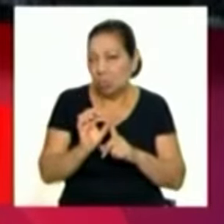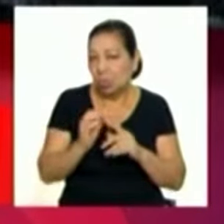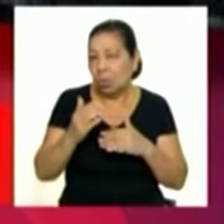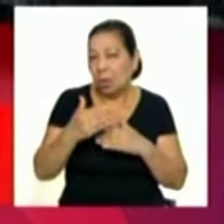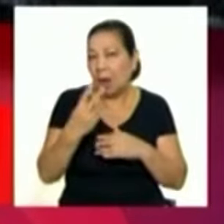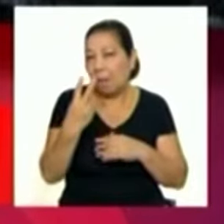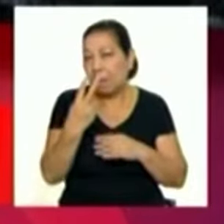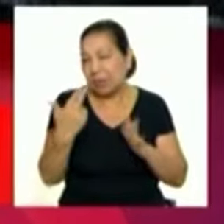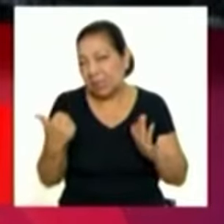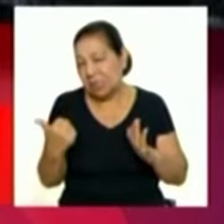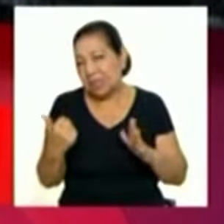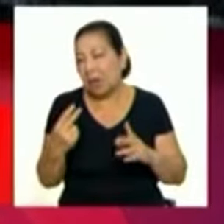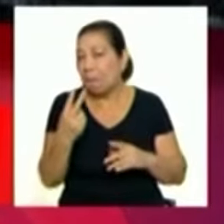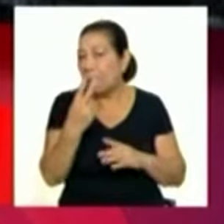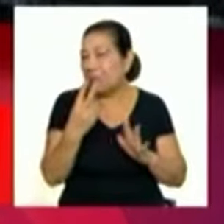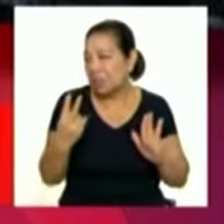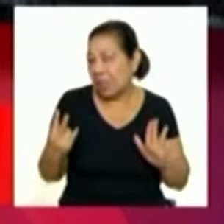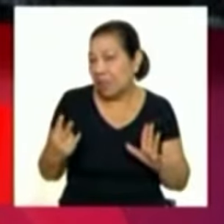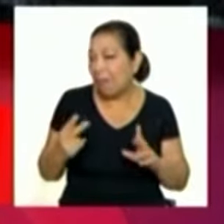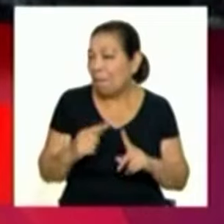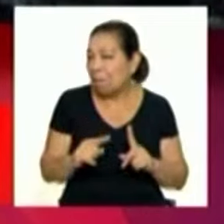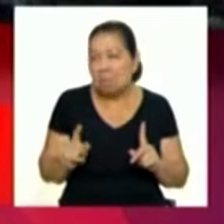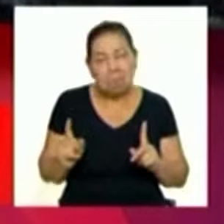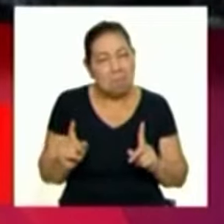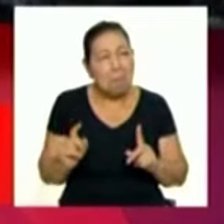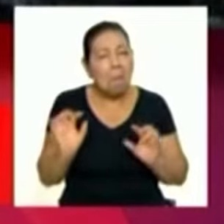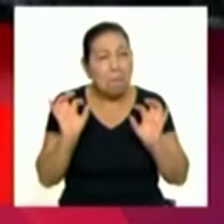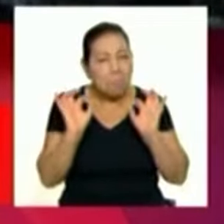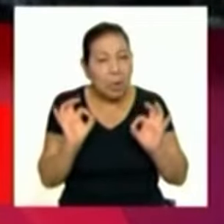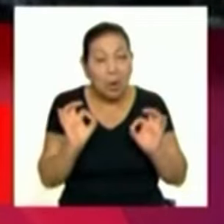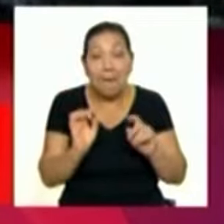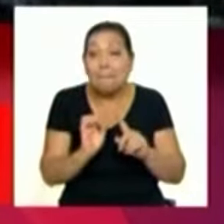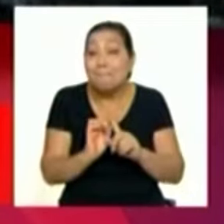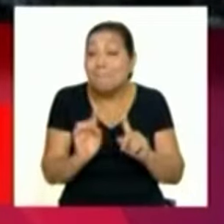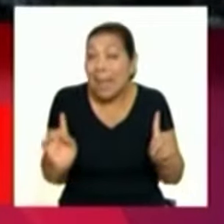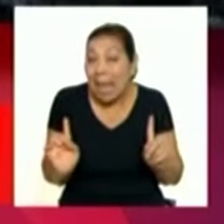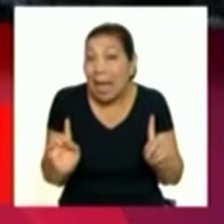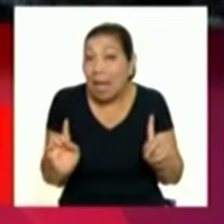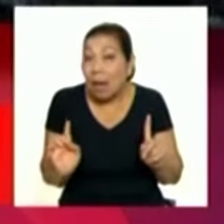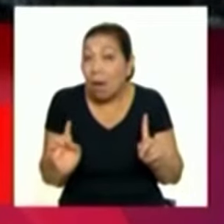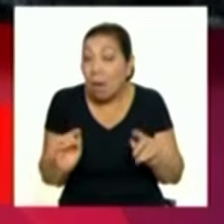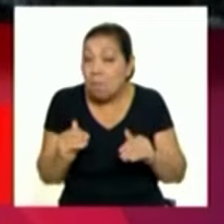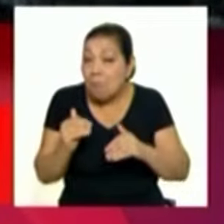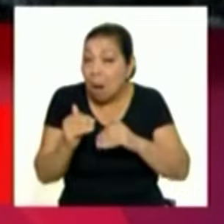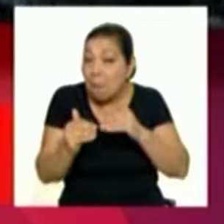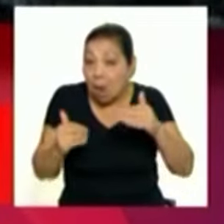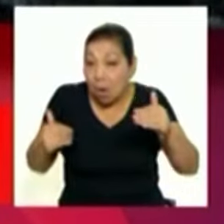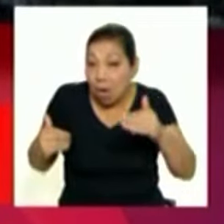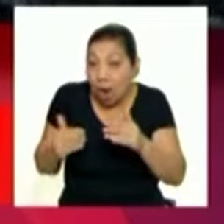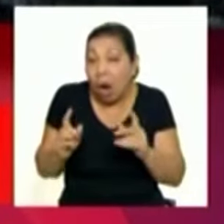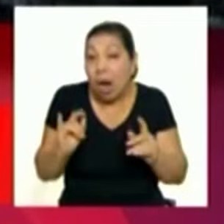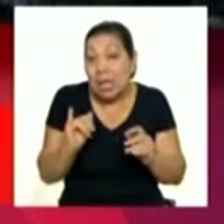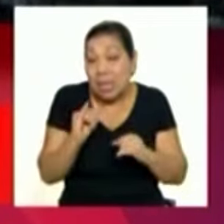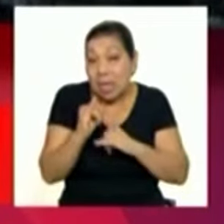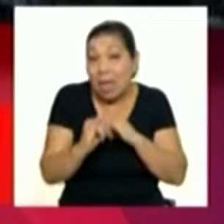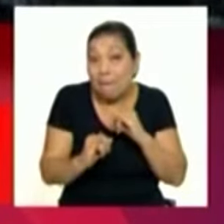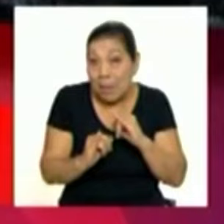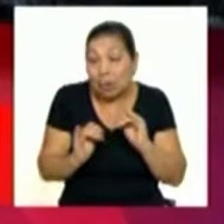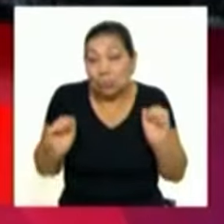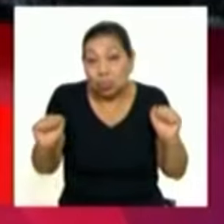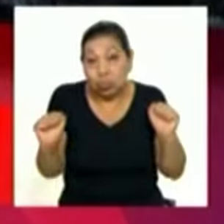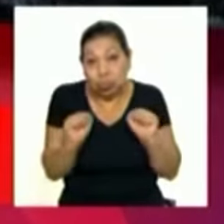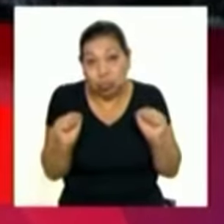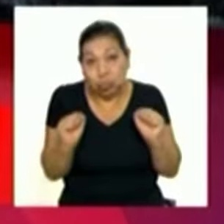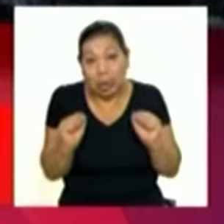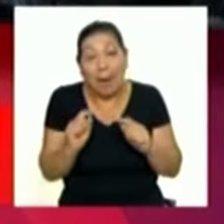cercanas a los 26 grados o 27 grados, días muy puntuales. Sin embargo, a medida que nos vayamos aproximando al invierno, ya vamos a